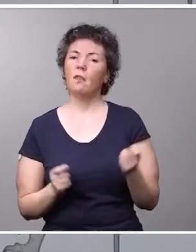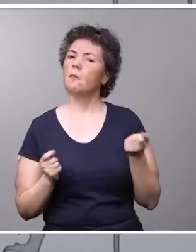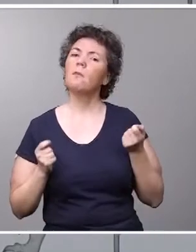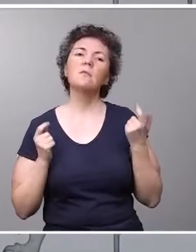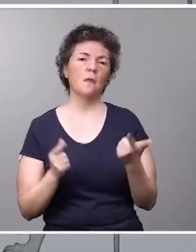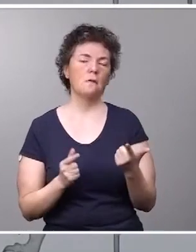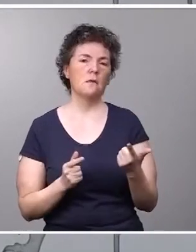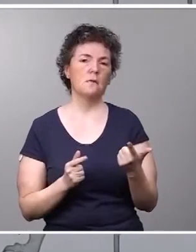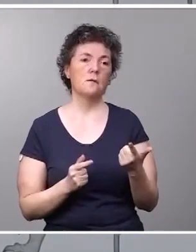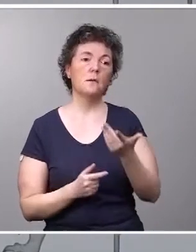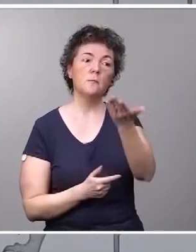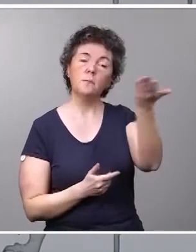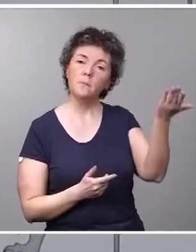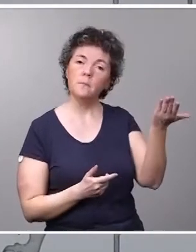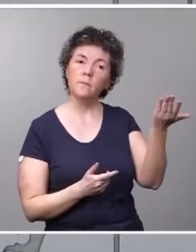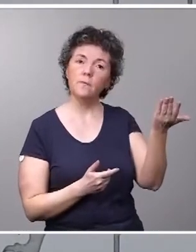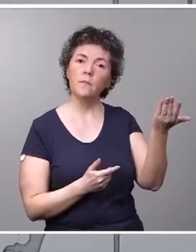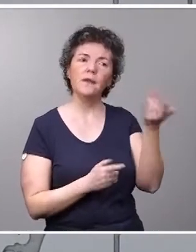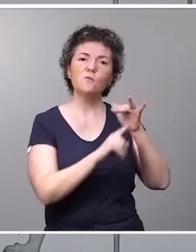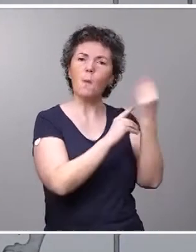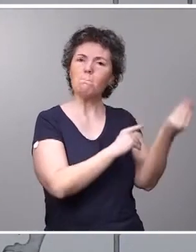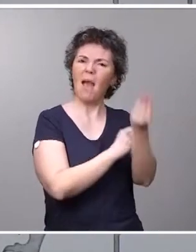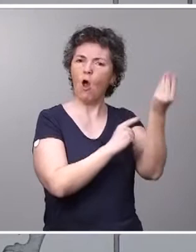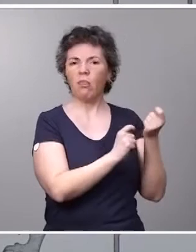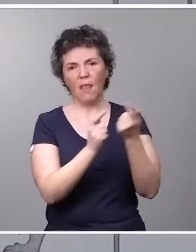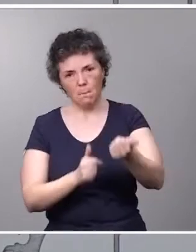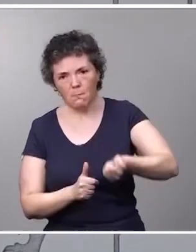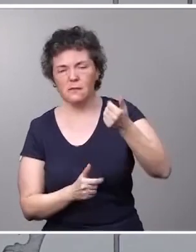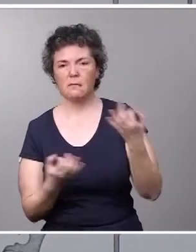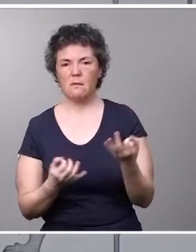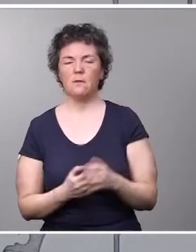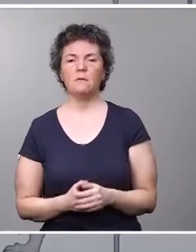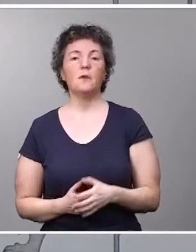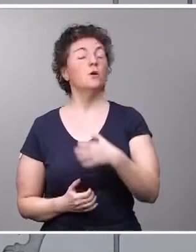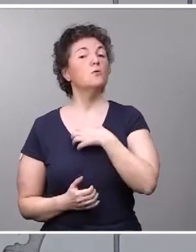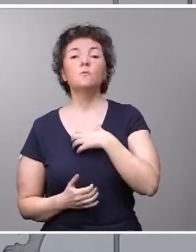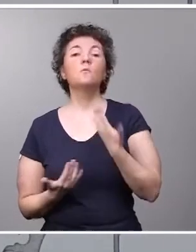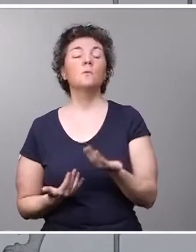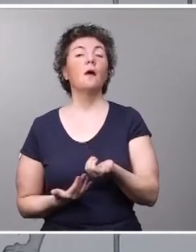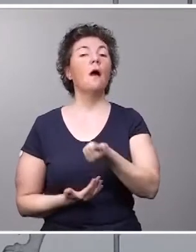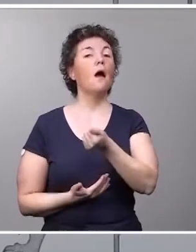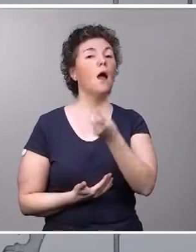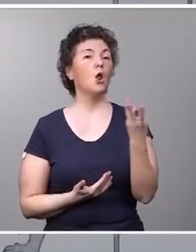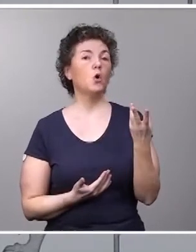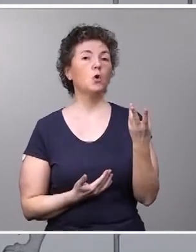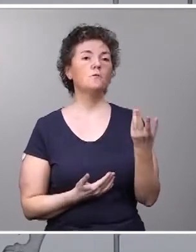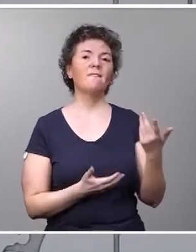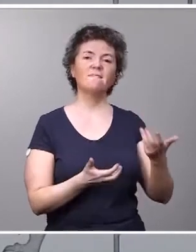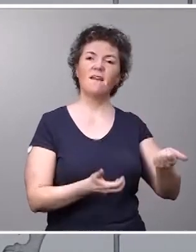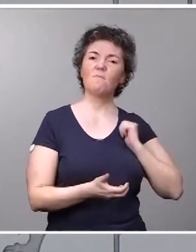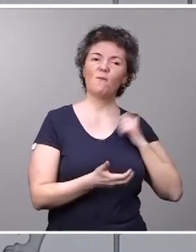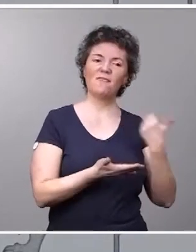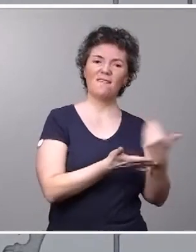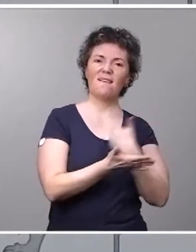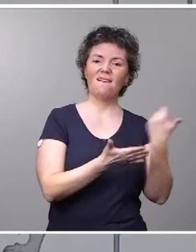quienes están en mejores condiciones. Y lo que no cabe es que algunos resulten beneficiados a costa del perjuicio de